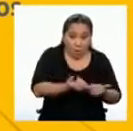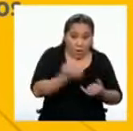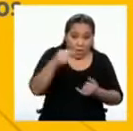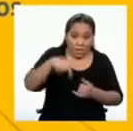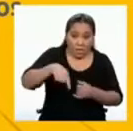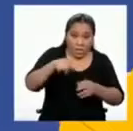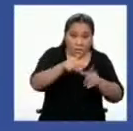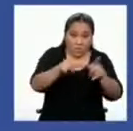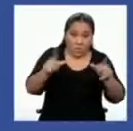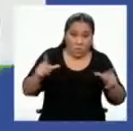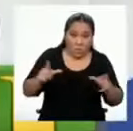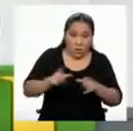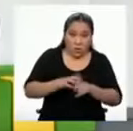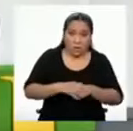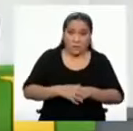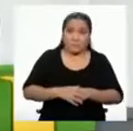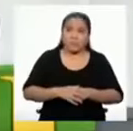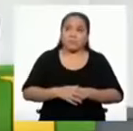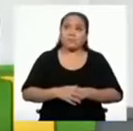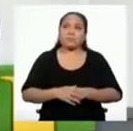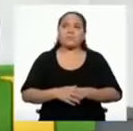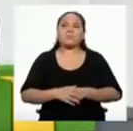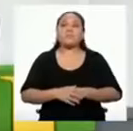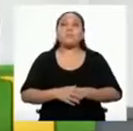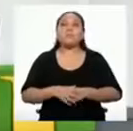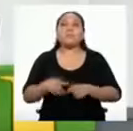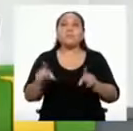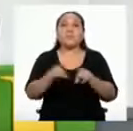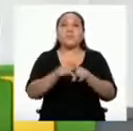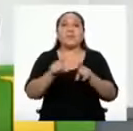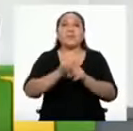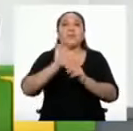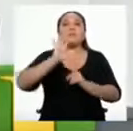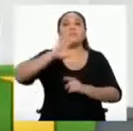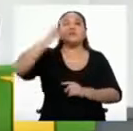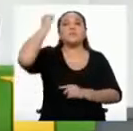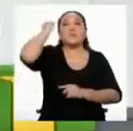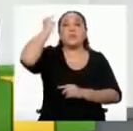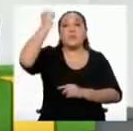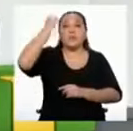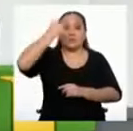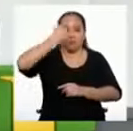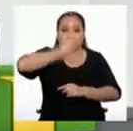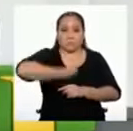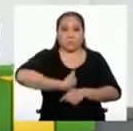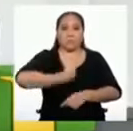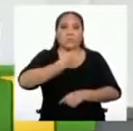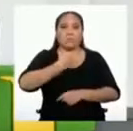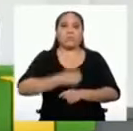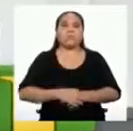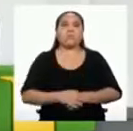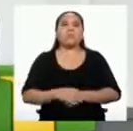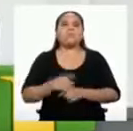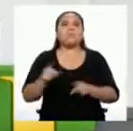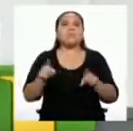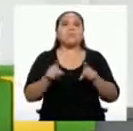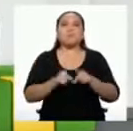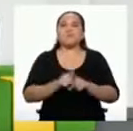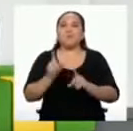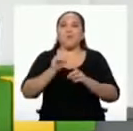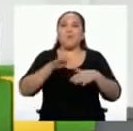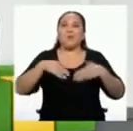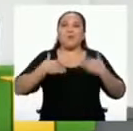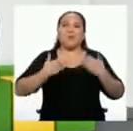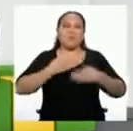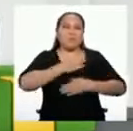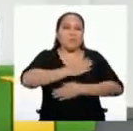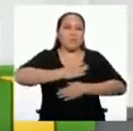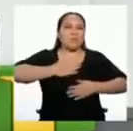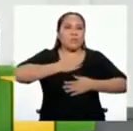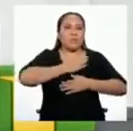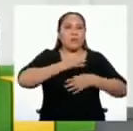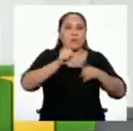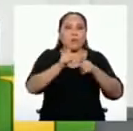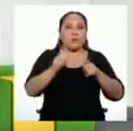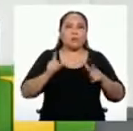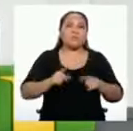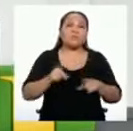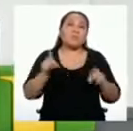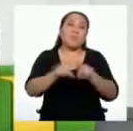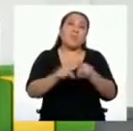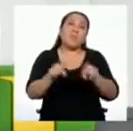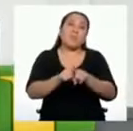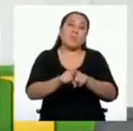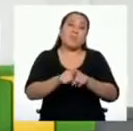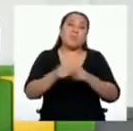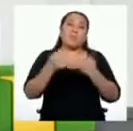espacios? Pasa que, además de nuestros derechos personales que incluyen el poder disfrutar de los espacios, también es cierto que tenemos